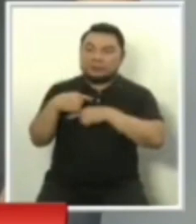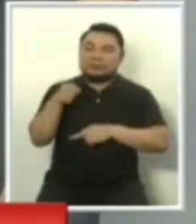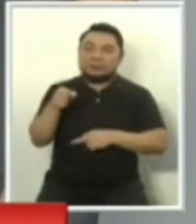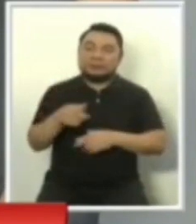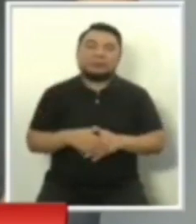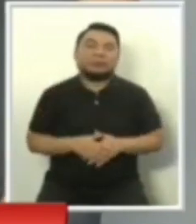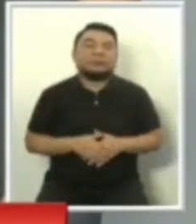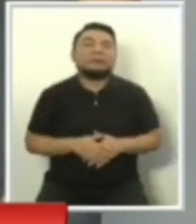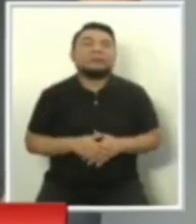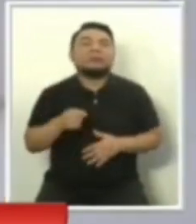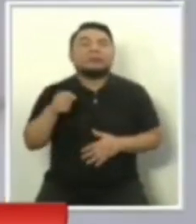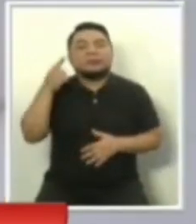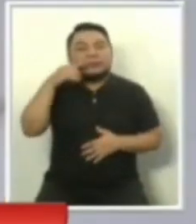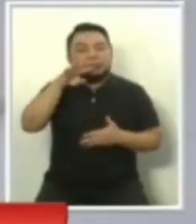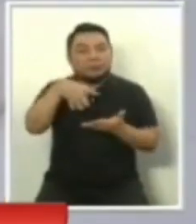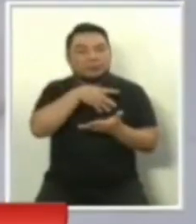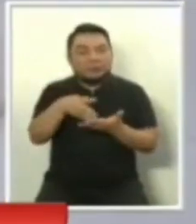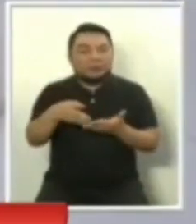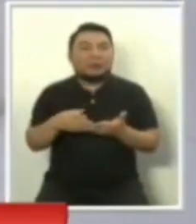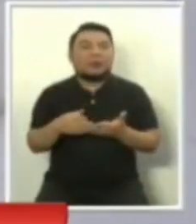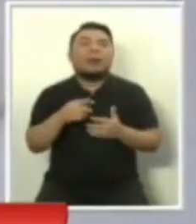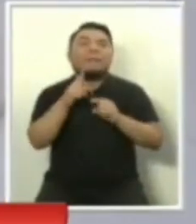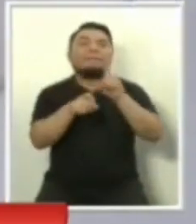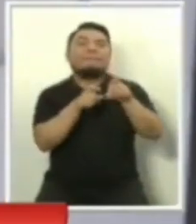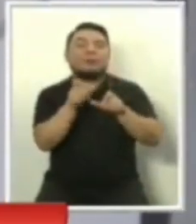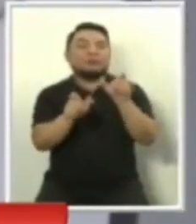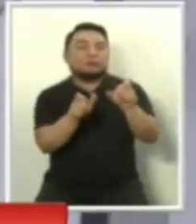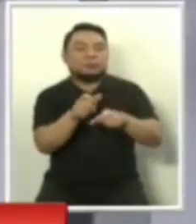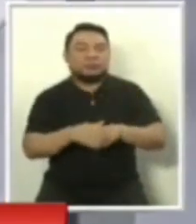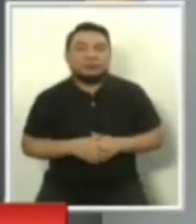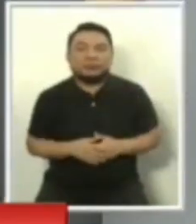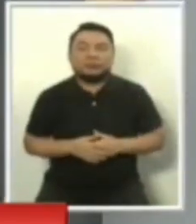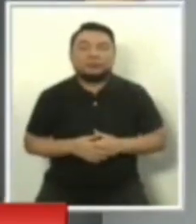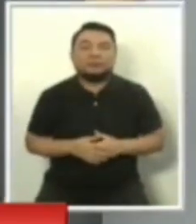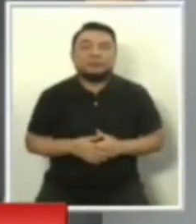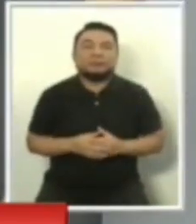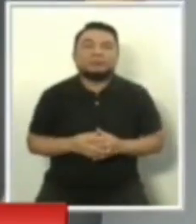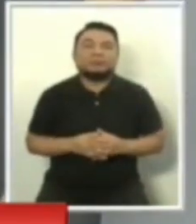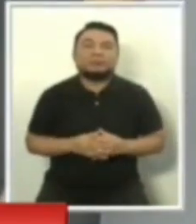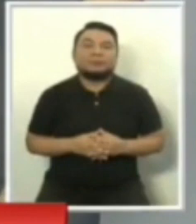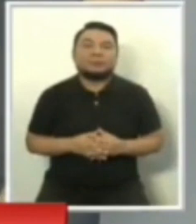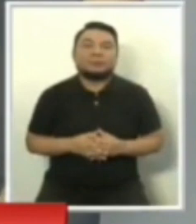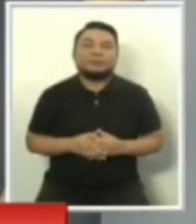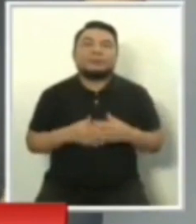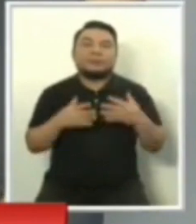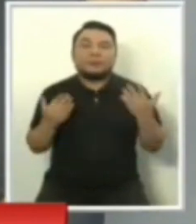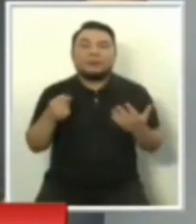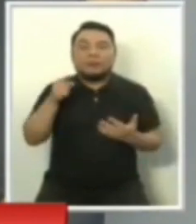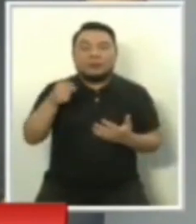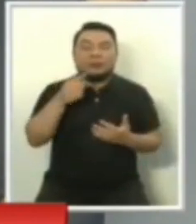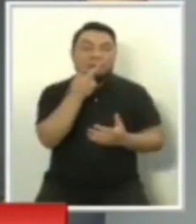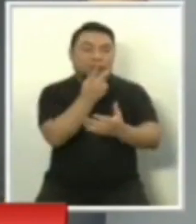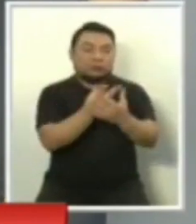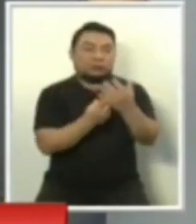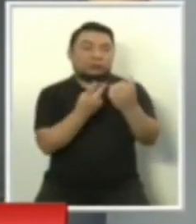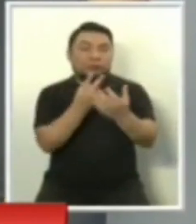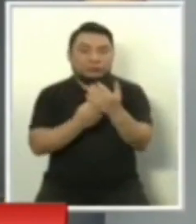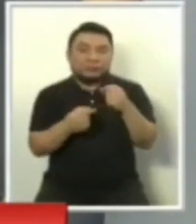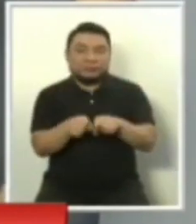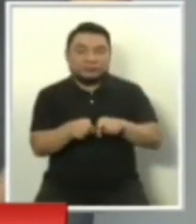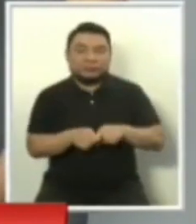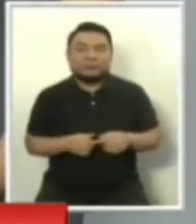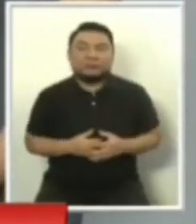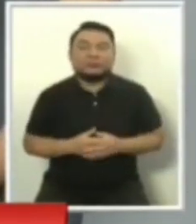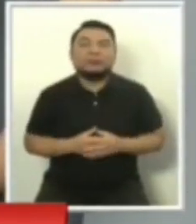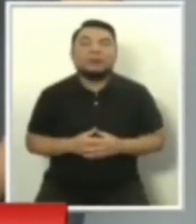el esquema, la metodología de la pregunta ciudadana. Así es. ¿Verdad? Y, por lo tanto, son duplas también. La pregunta